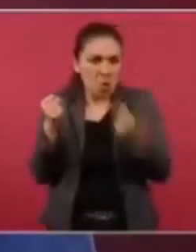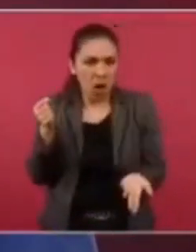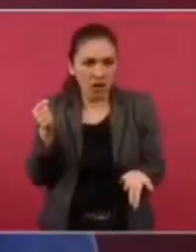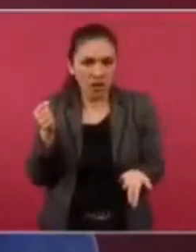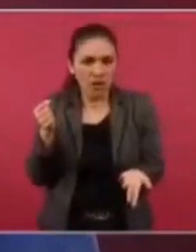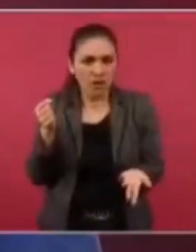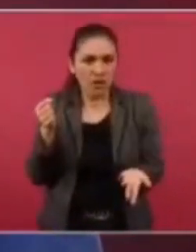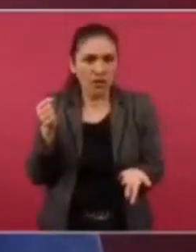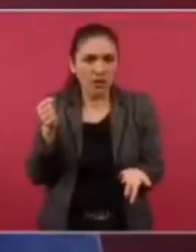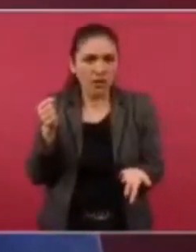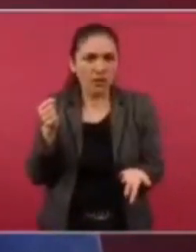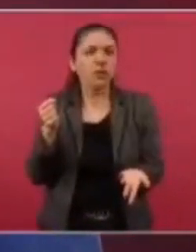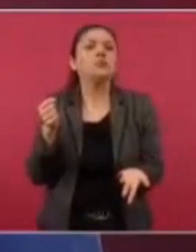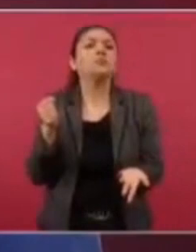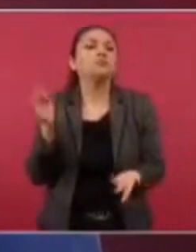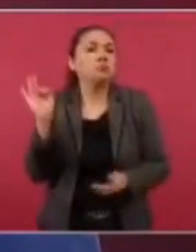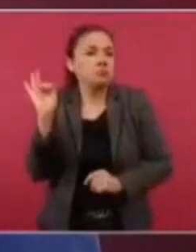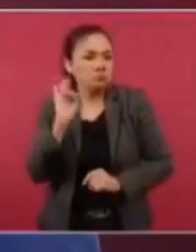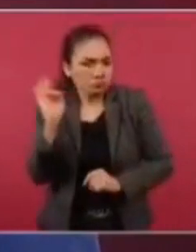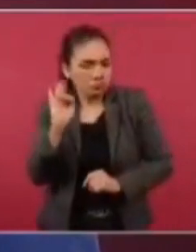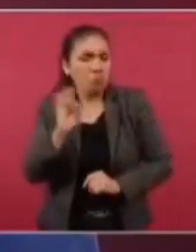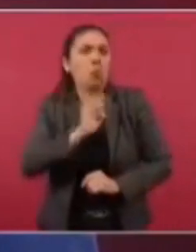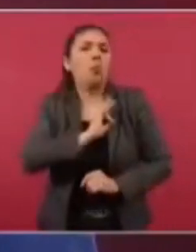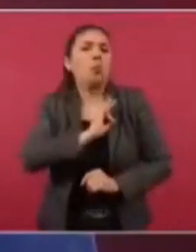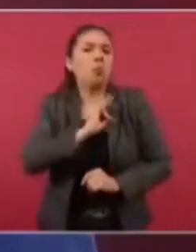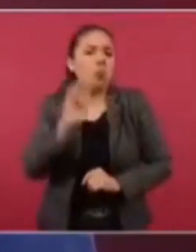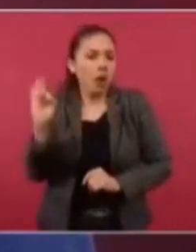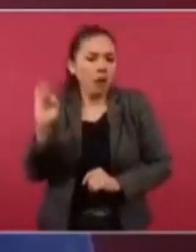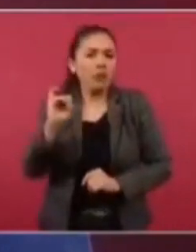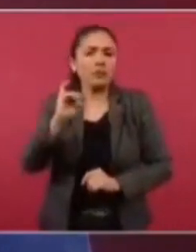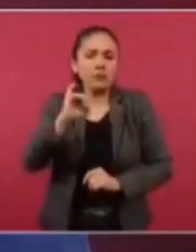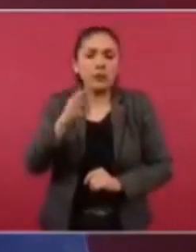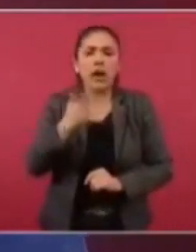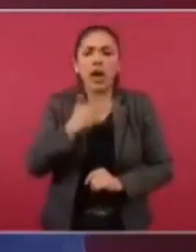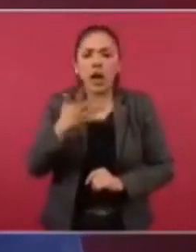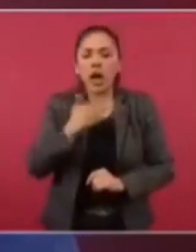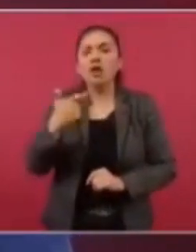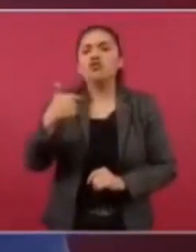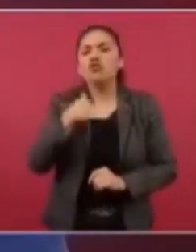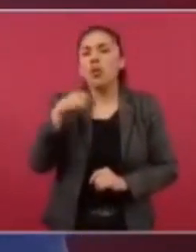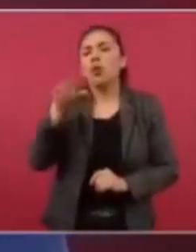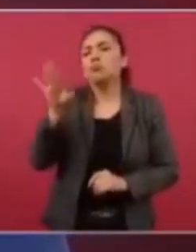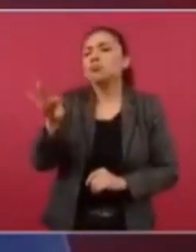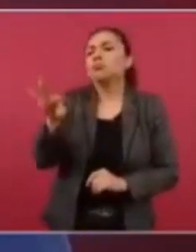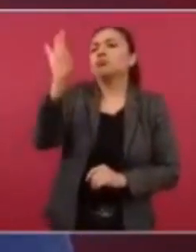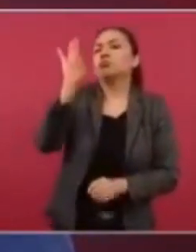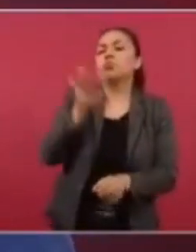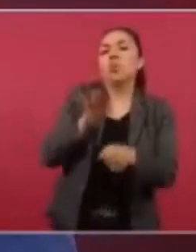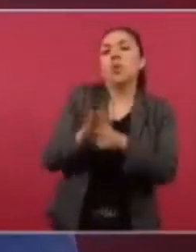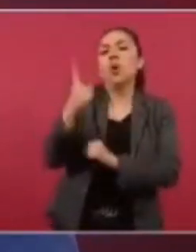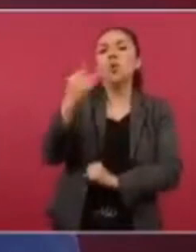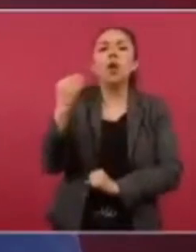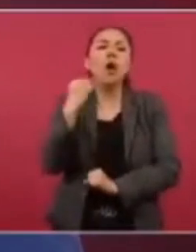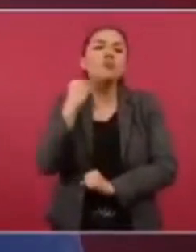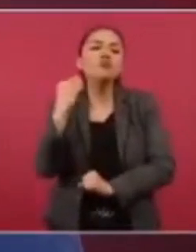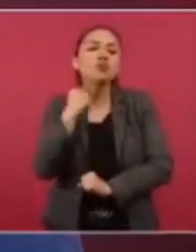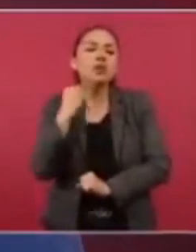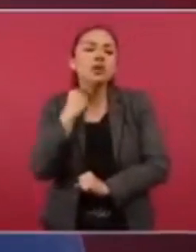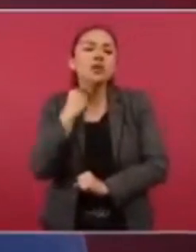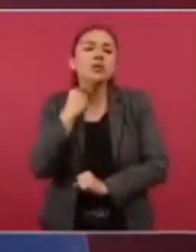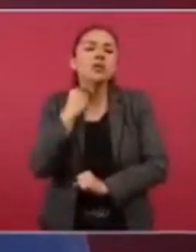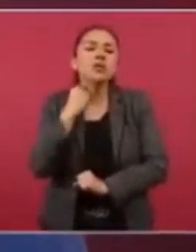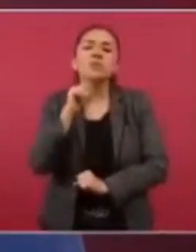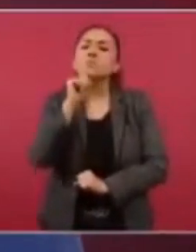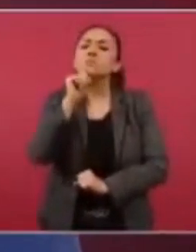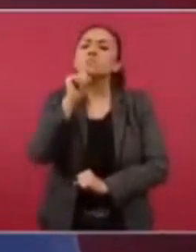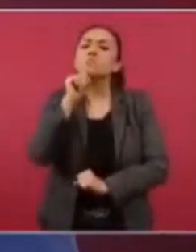puede ser que encuentre un abogado de los que